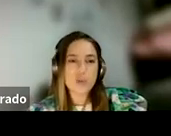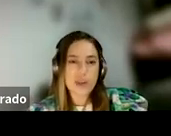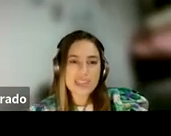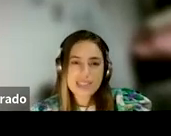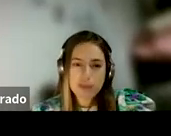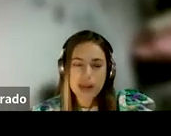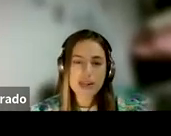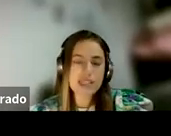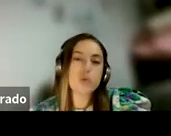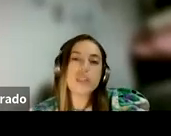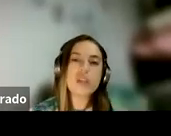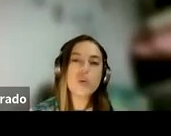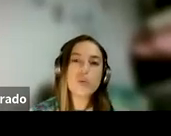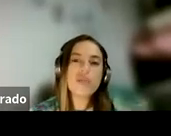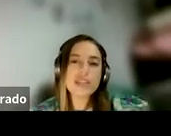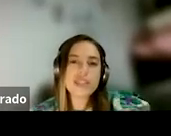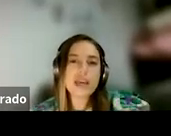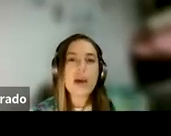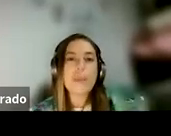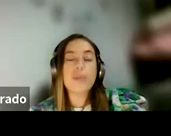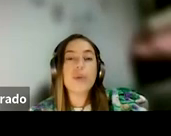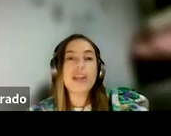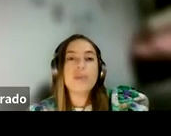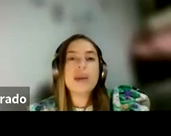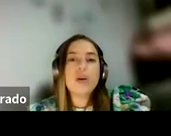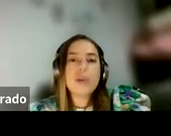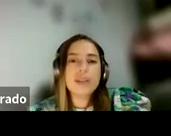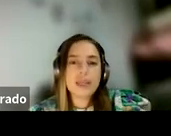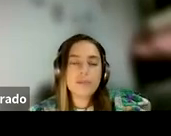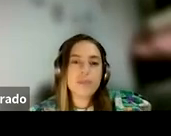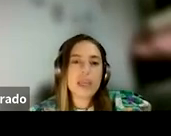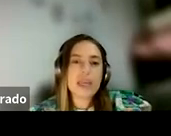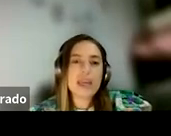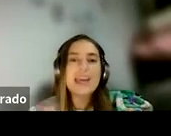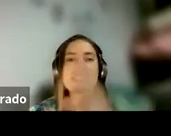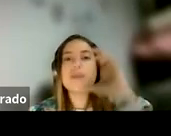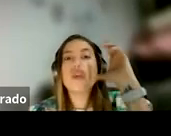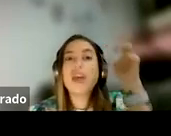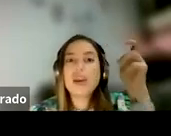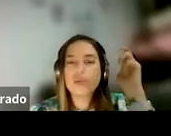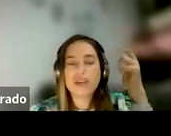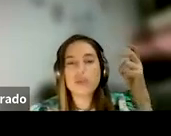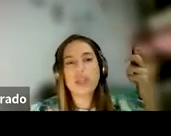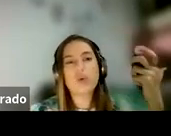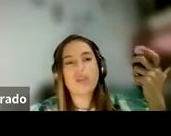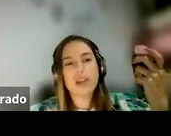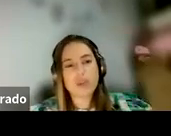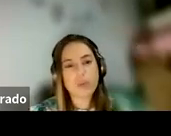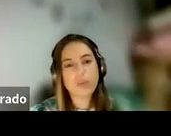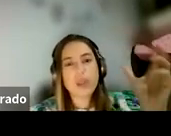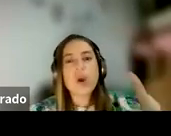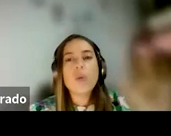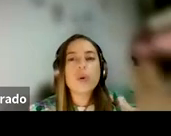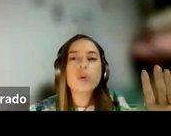sido esas experiencias tempranas que yo he tenido en mi infancia para poder también comprender ese modelo que yo tengo de